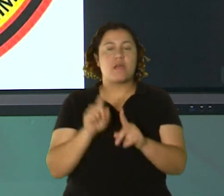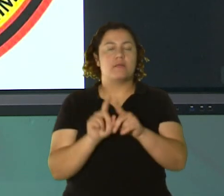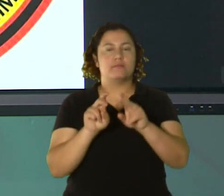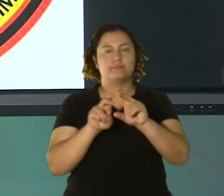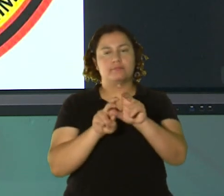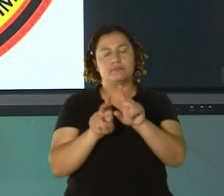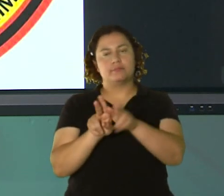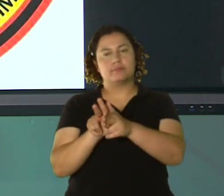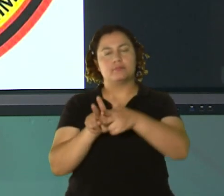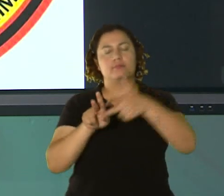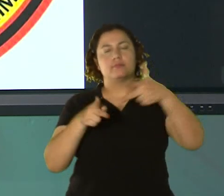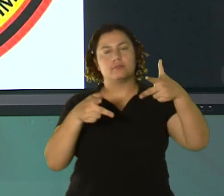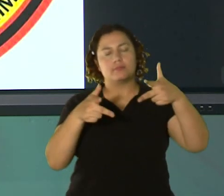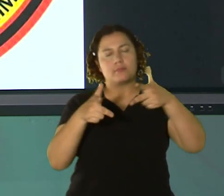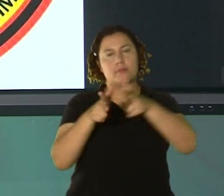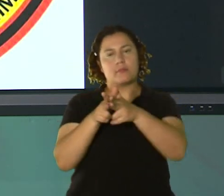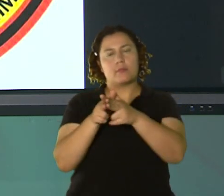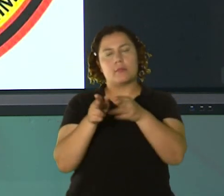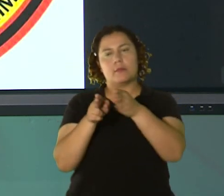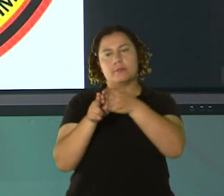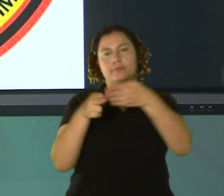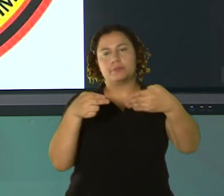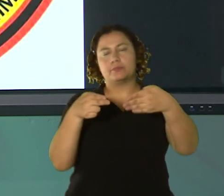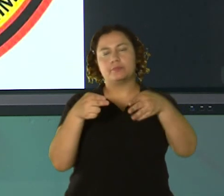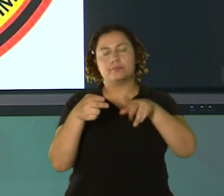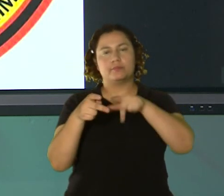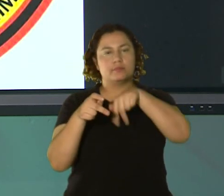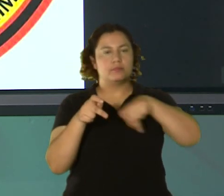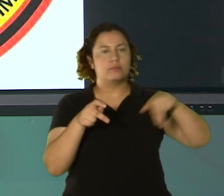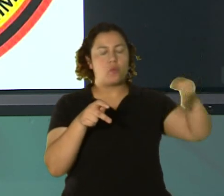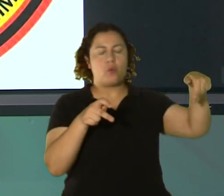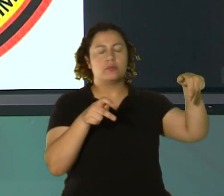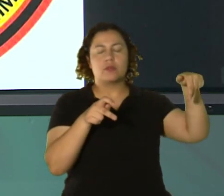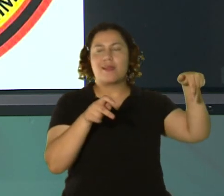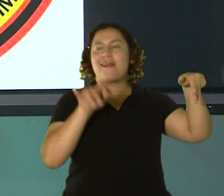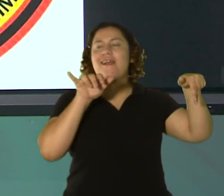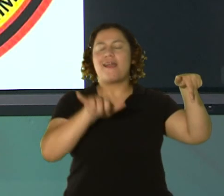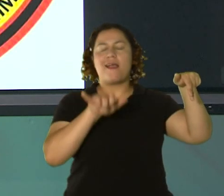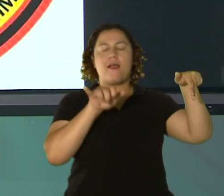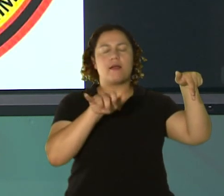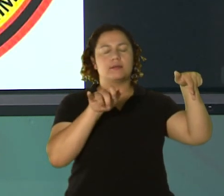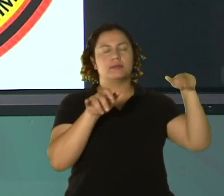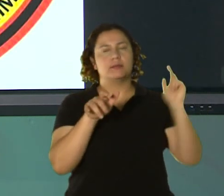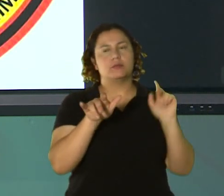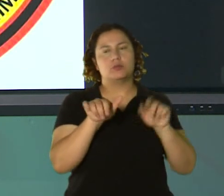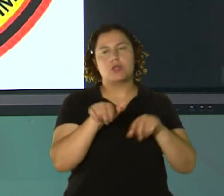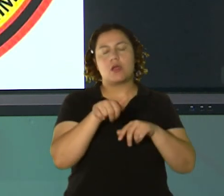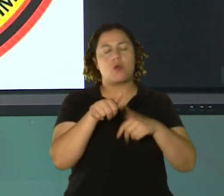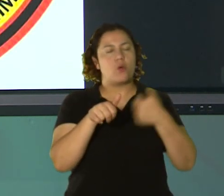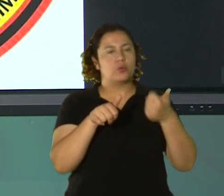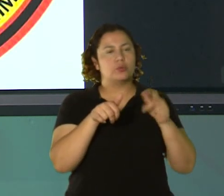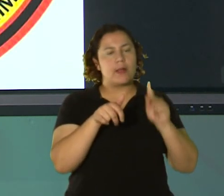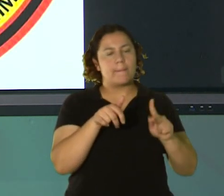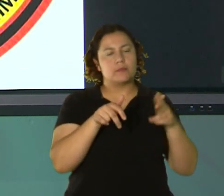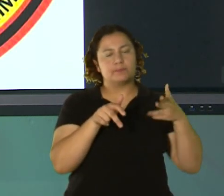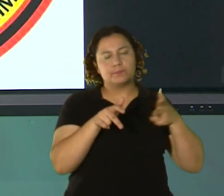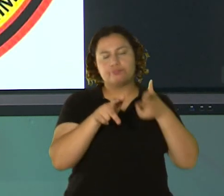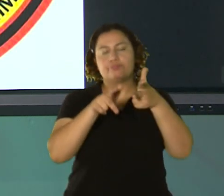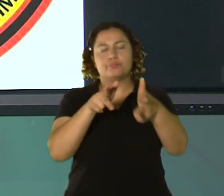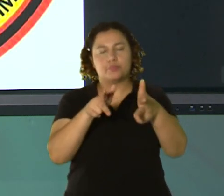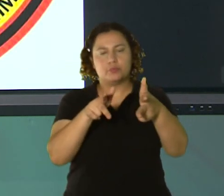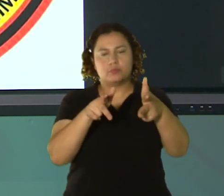sin el sobre. Ahí es que entonces se pegan cerca del vehículo, rompen el cristal o fuerzan la puerta